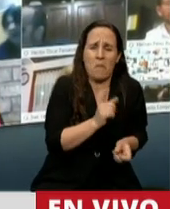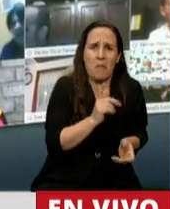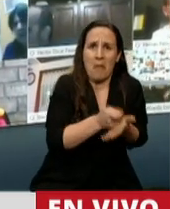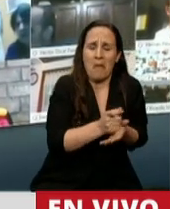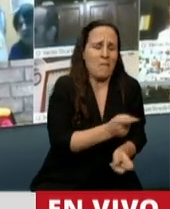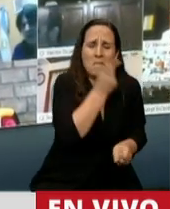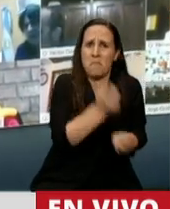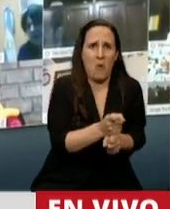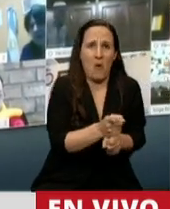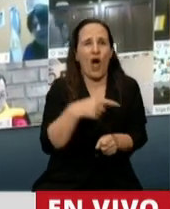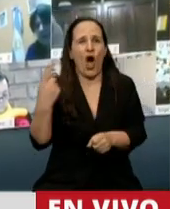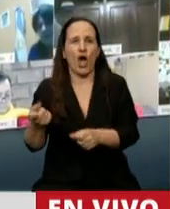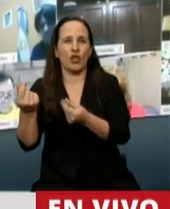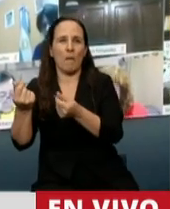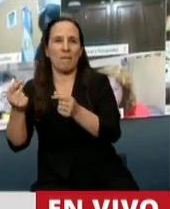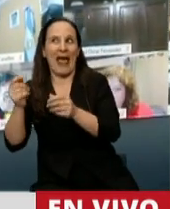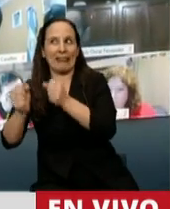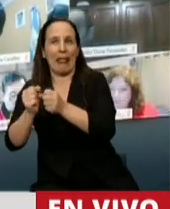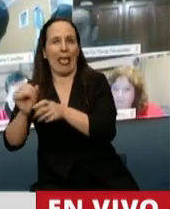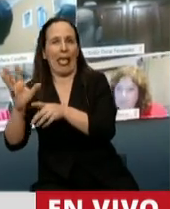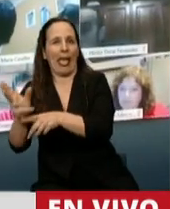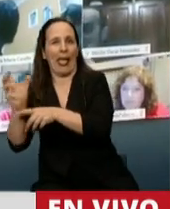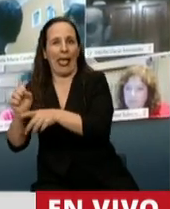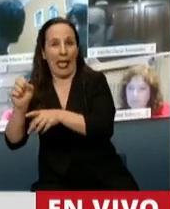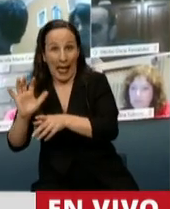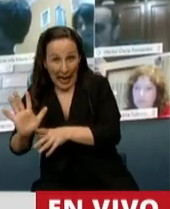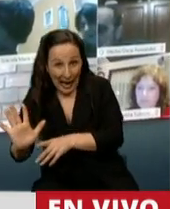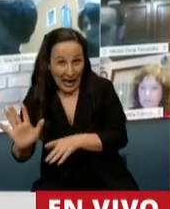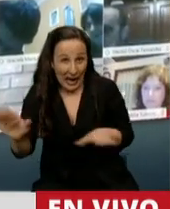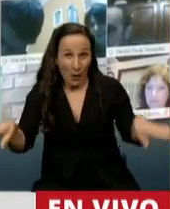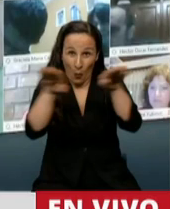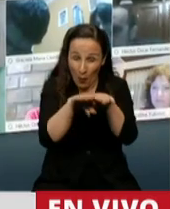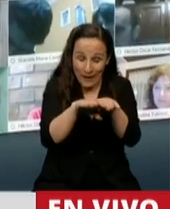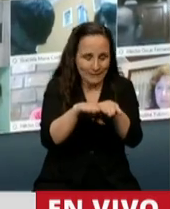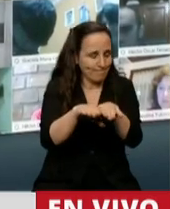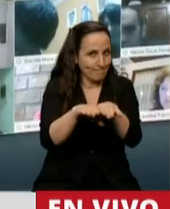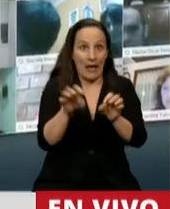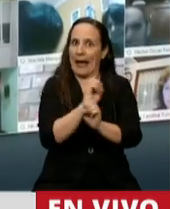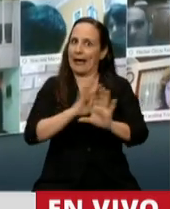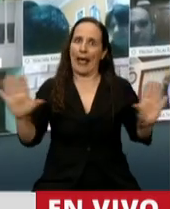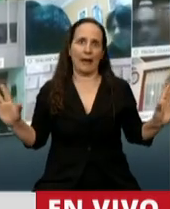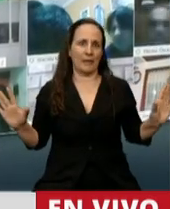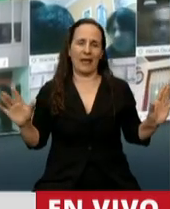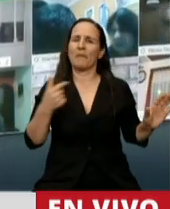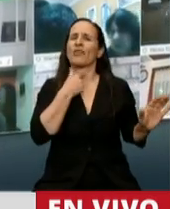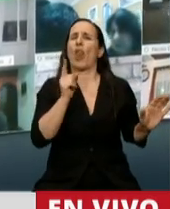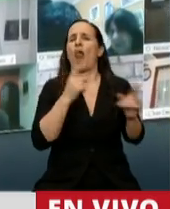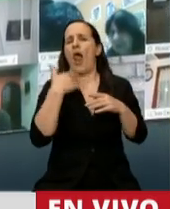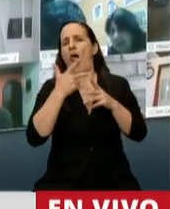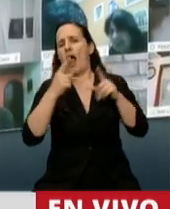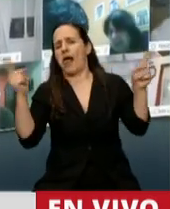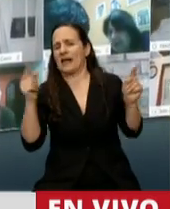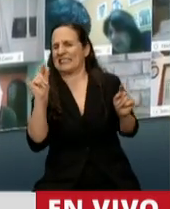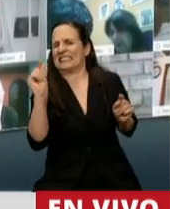indebidamente de los fondos, creo que es muy grave. Y permítame decir una sola cosa. Decían, para no extenderme, presidente, 10